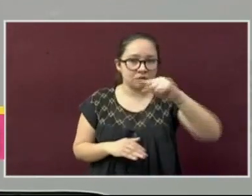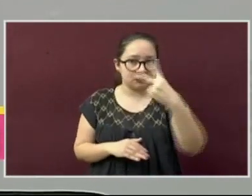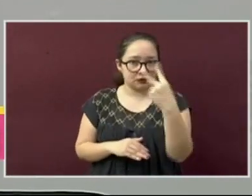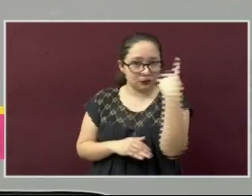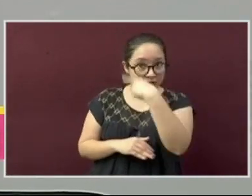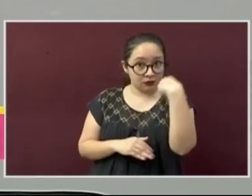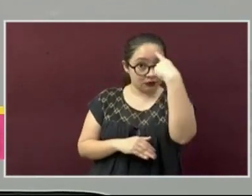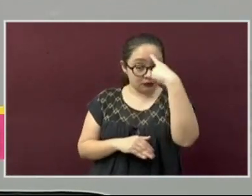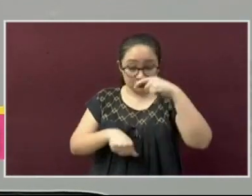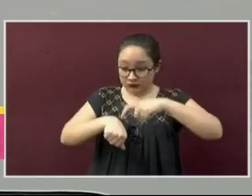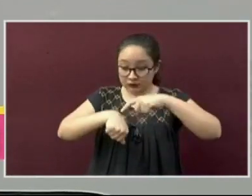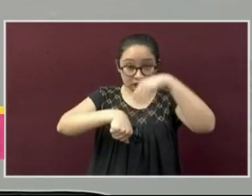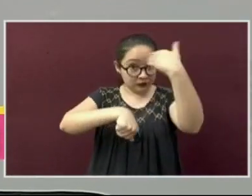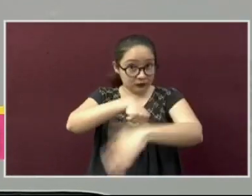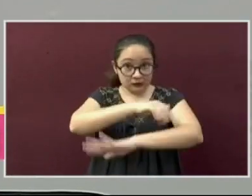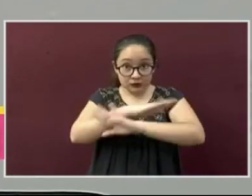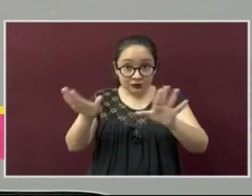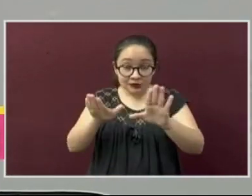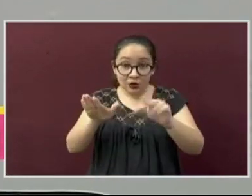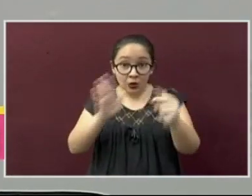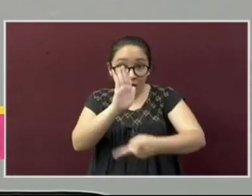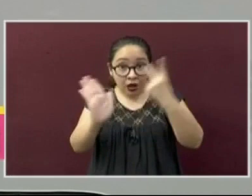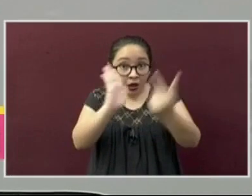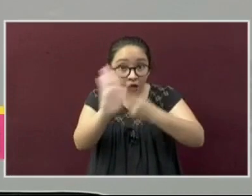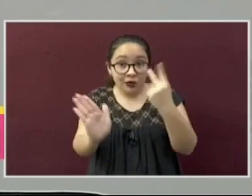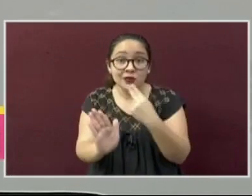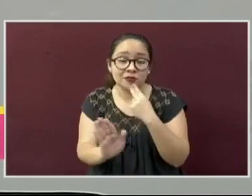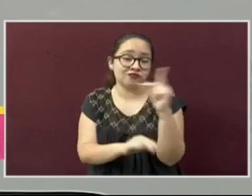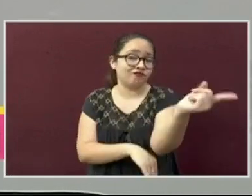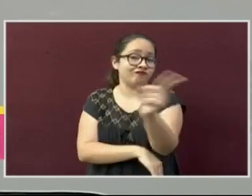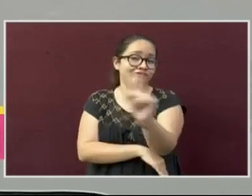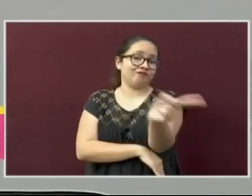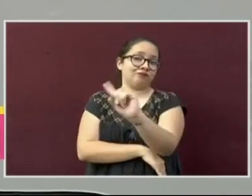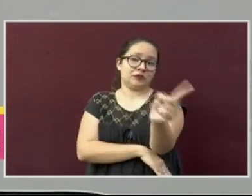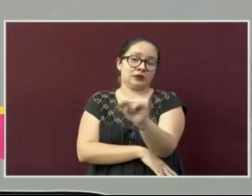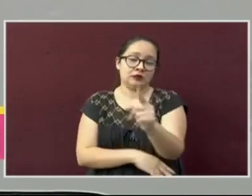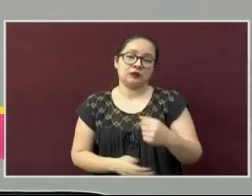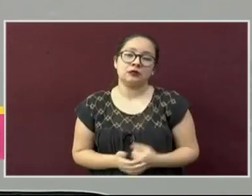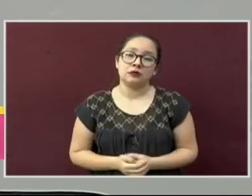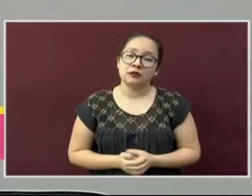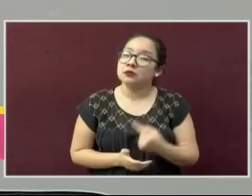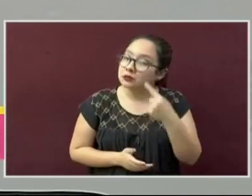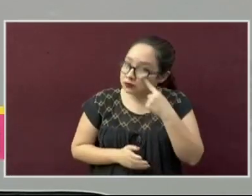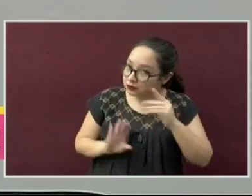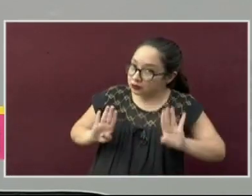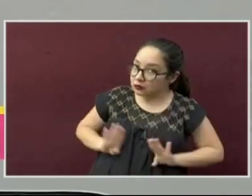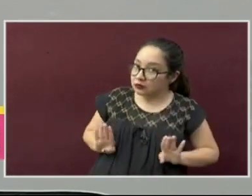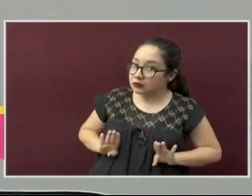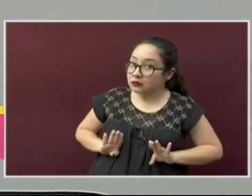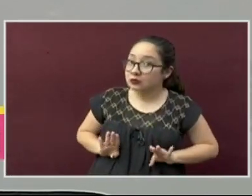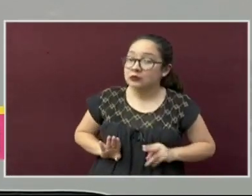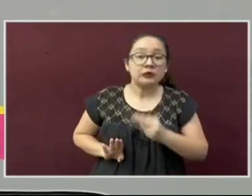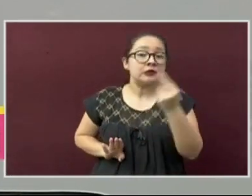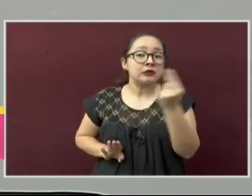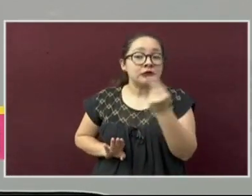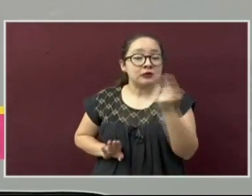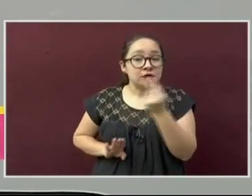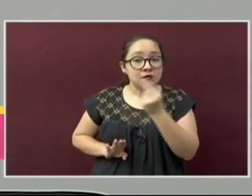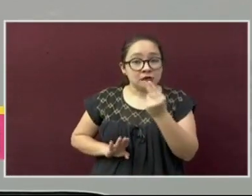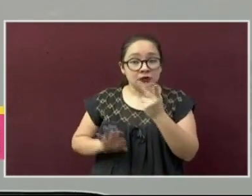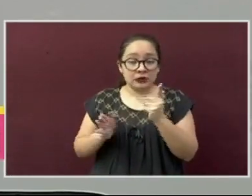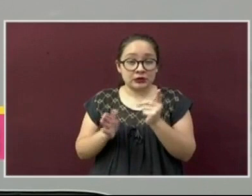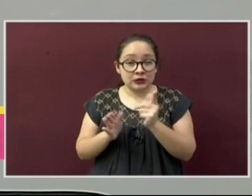pasado ese lapso de tiempo, no lo puedes volver a utilizar. Recordemos que por sus características no se pueden lavar.